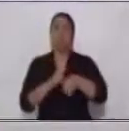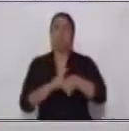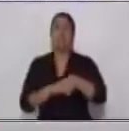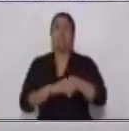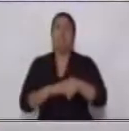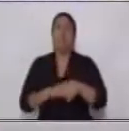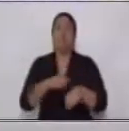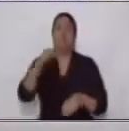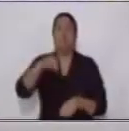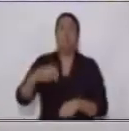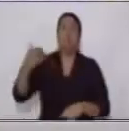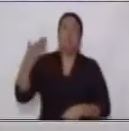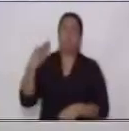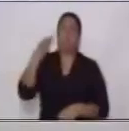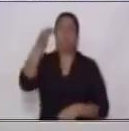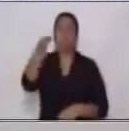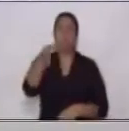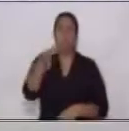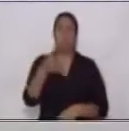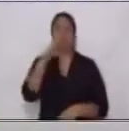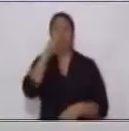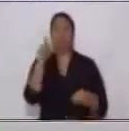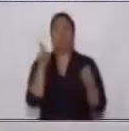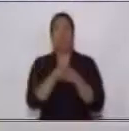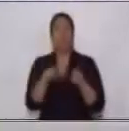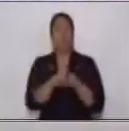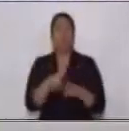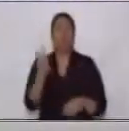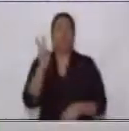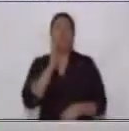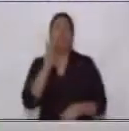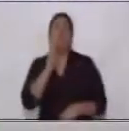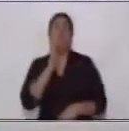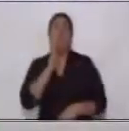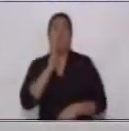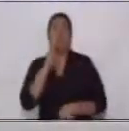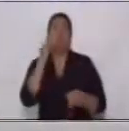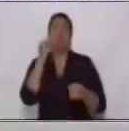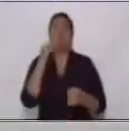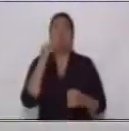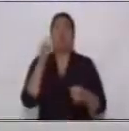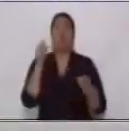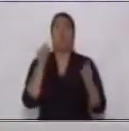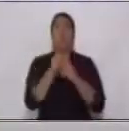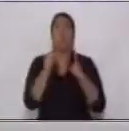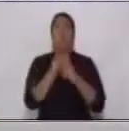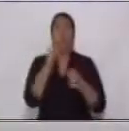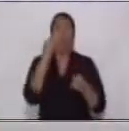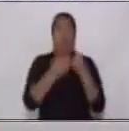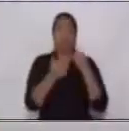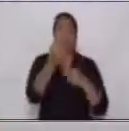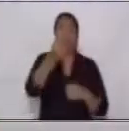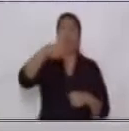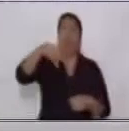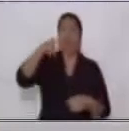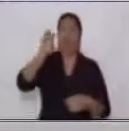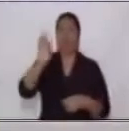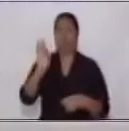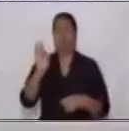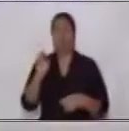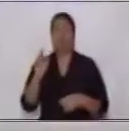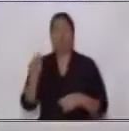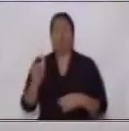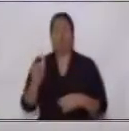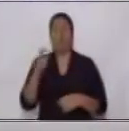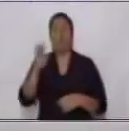verbo en participio y un complemento que en este caso se va a llamar complemento agente. Más adelante vamos a practicar.